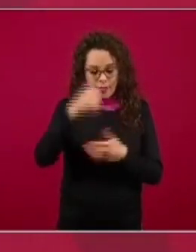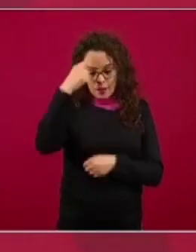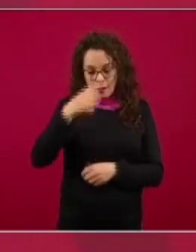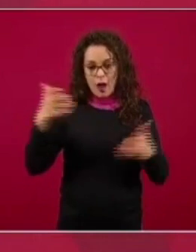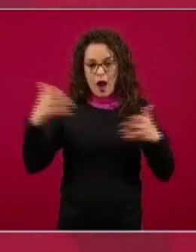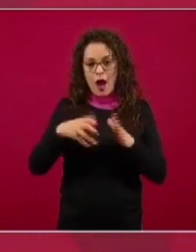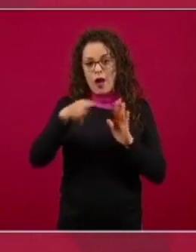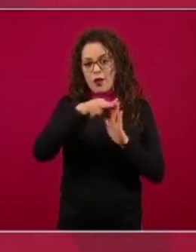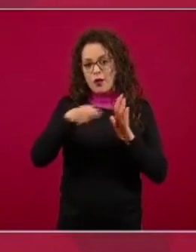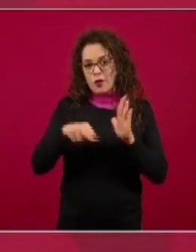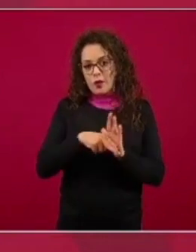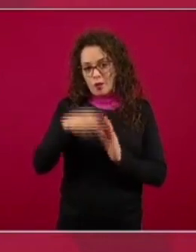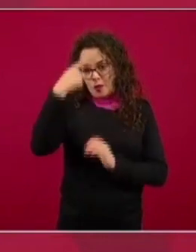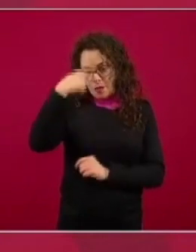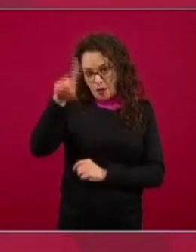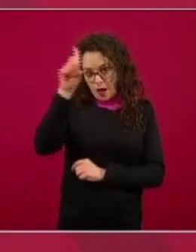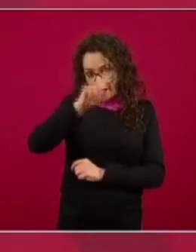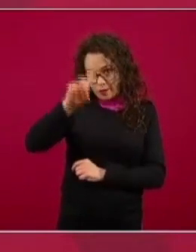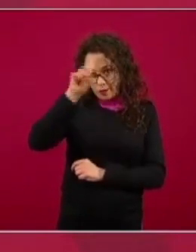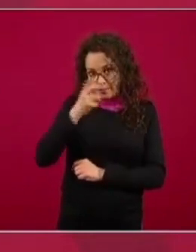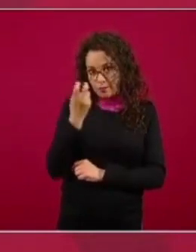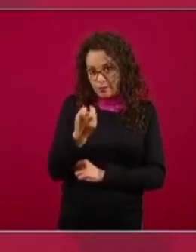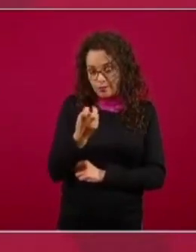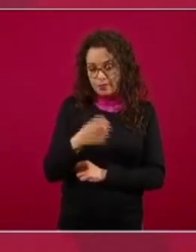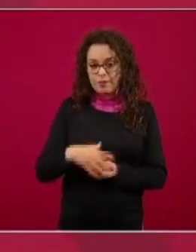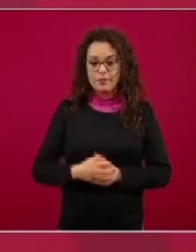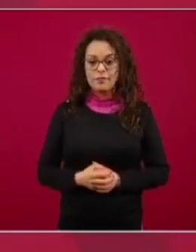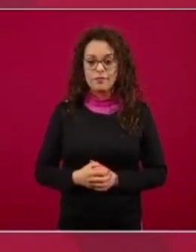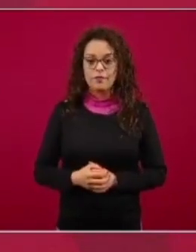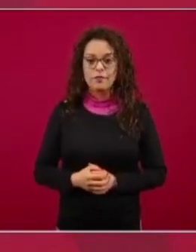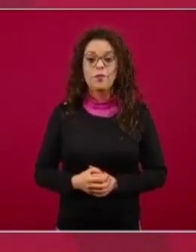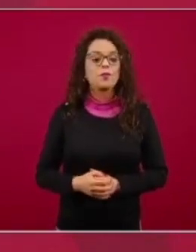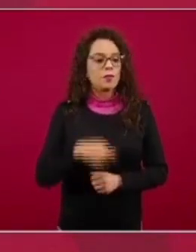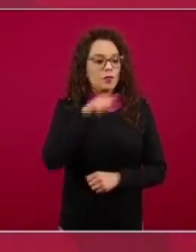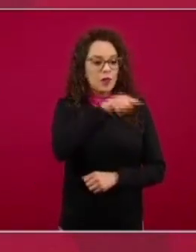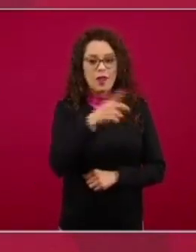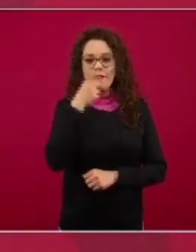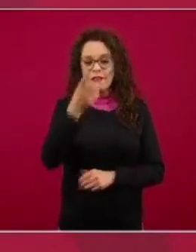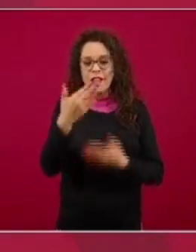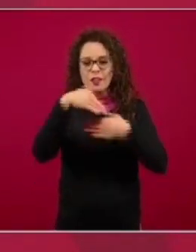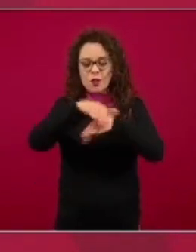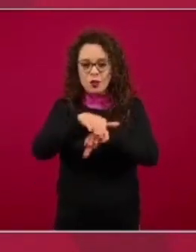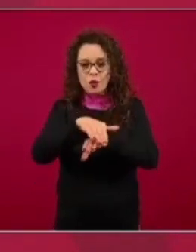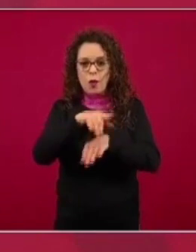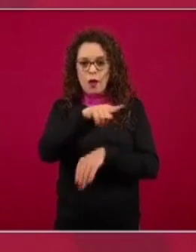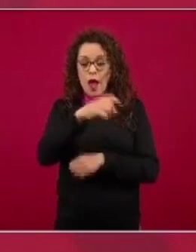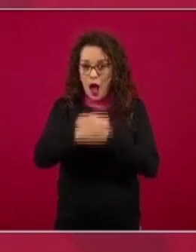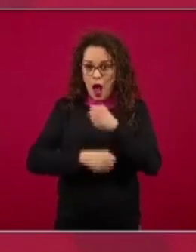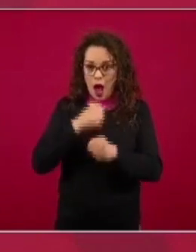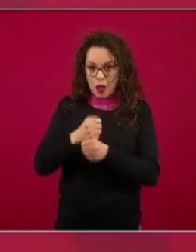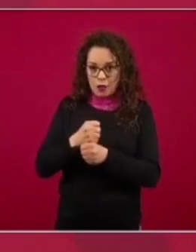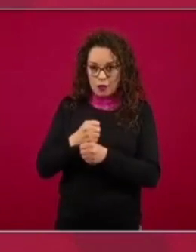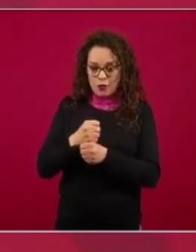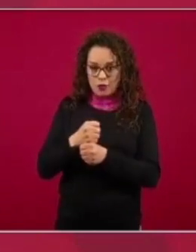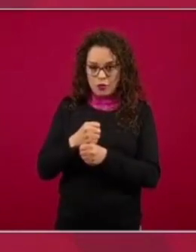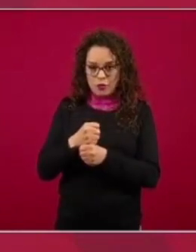recomendación esto que dice sobre la edad originalmente comentamos que la indicación no podía estar por debajo de